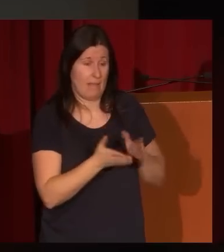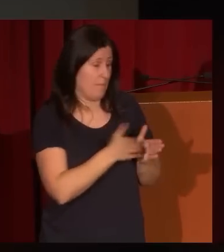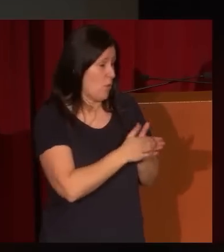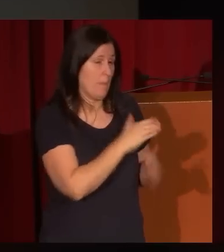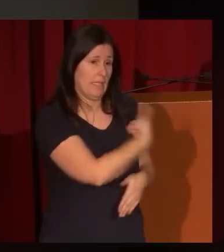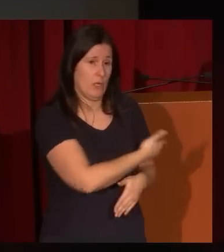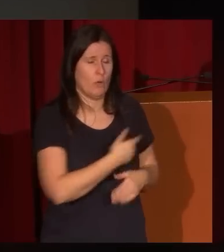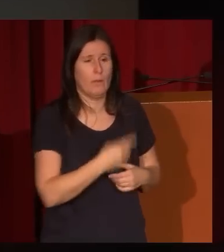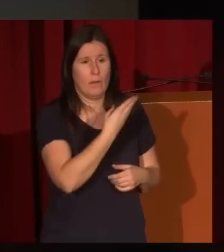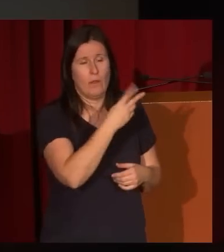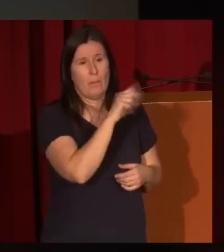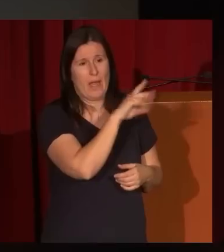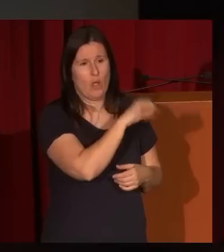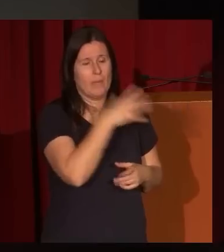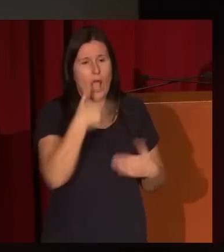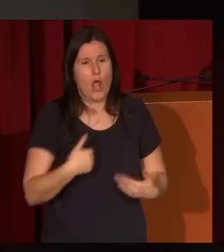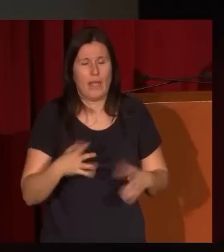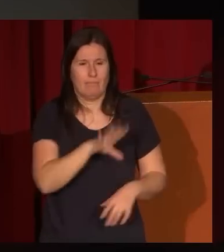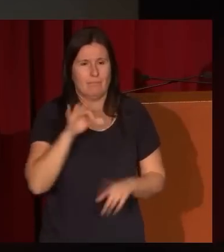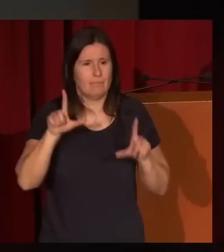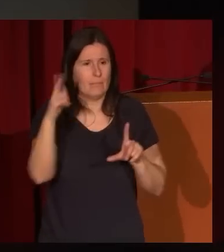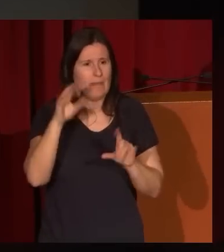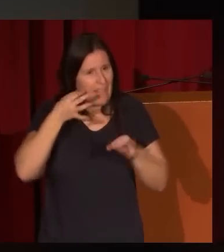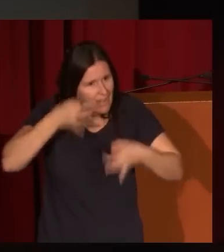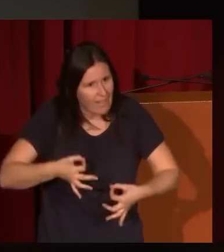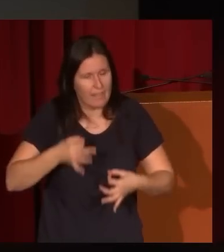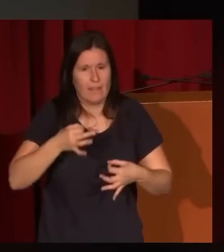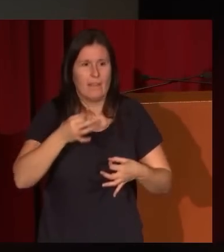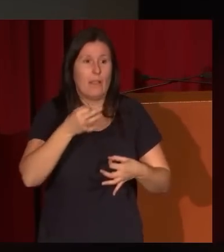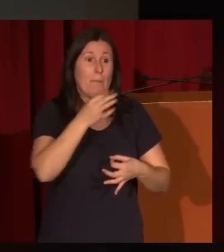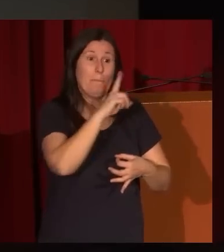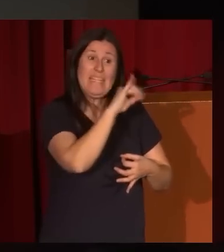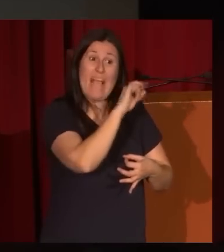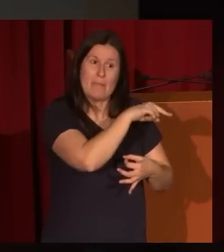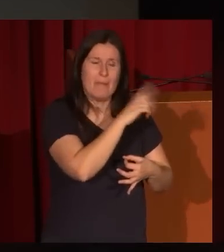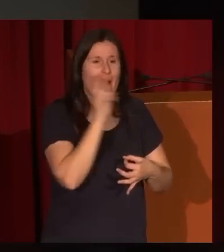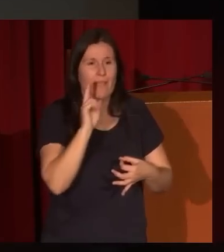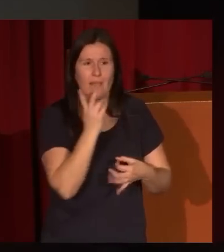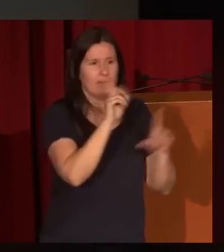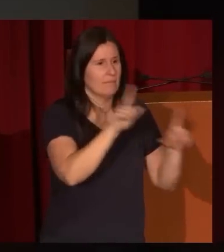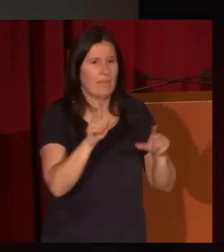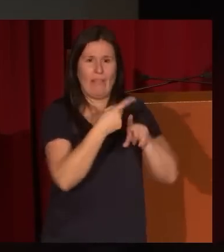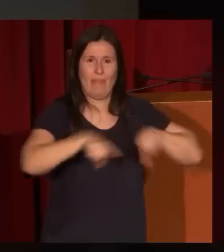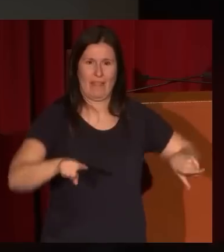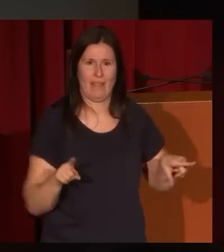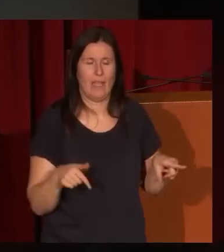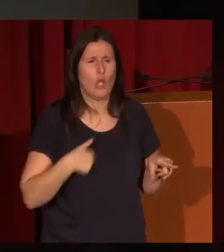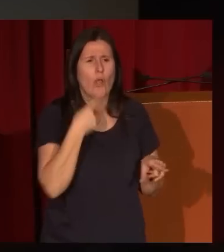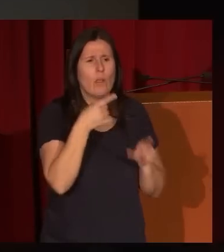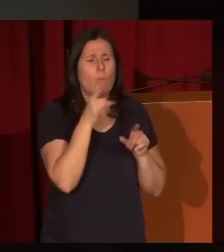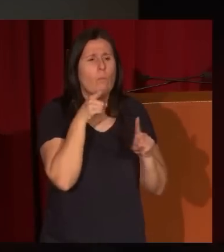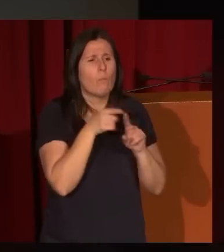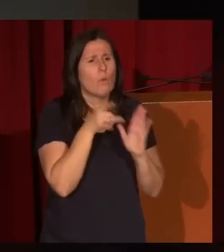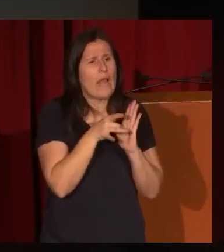simplemente les traigo una obra de verdad de Pérez Villamil para que vean la diferencia. La diferencia no lo quiero decir de calidad